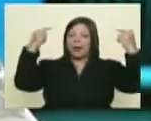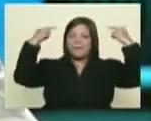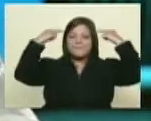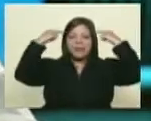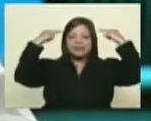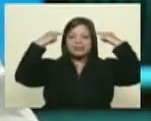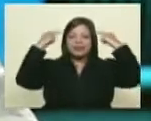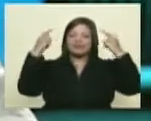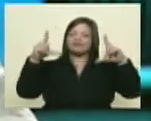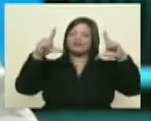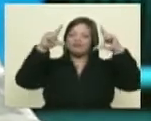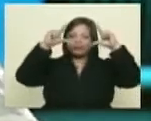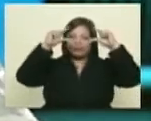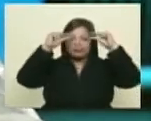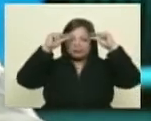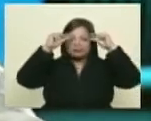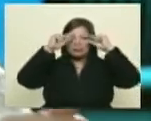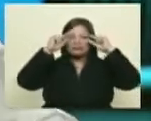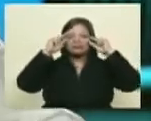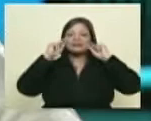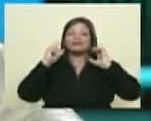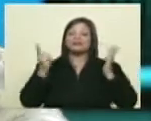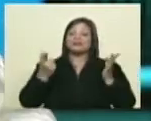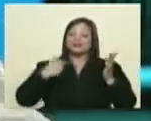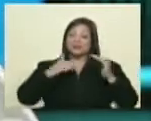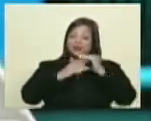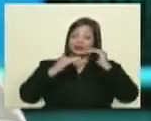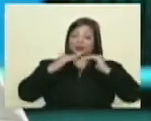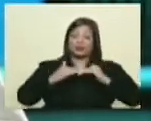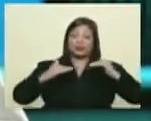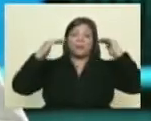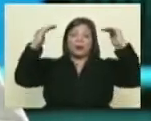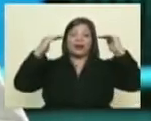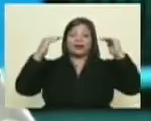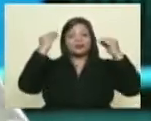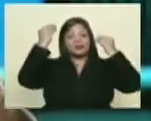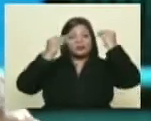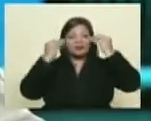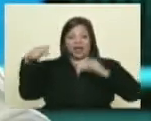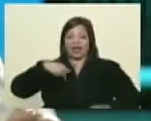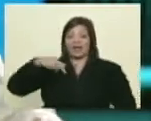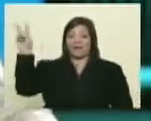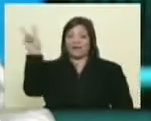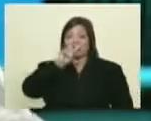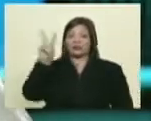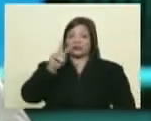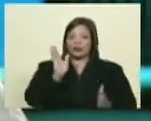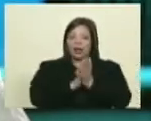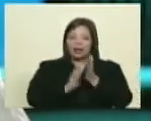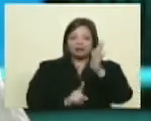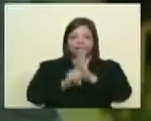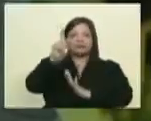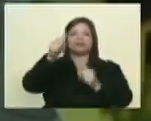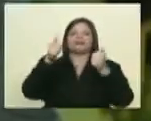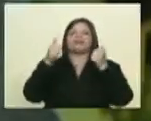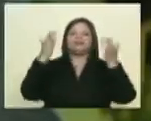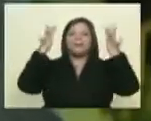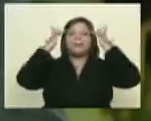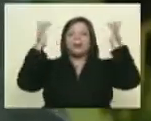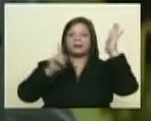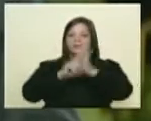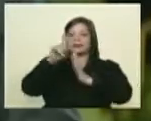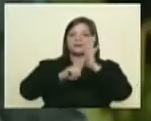y eso es lo que tenemos que batir lo que hay superar y lo que yo creo que en gran medida por ejemplo en Venezuela se está superando mira